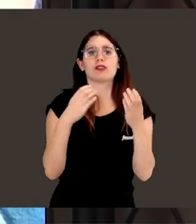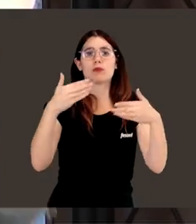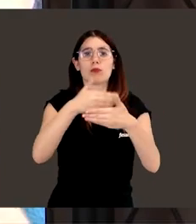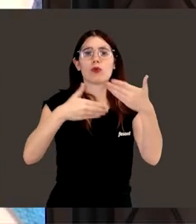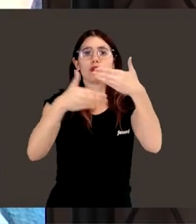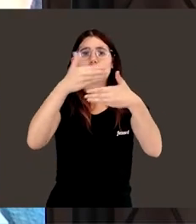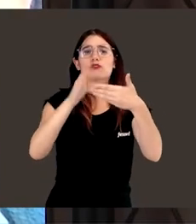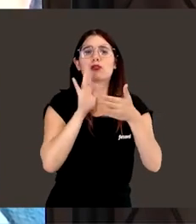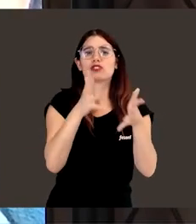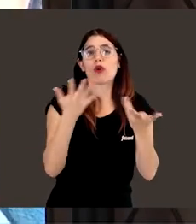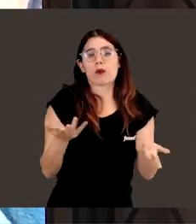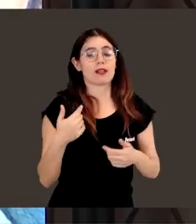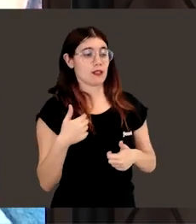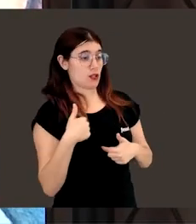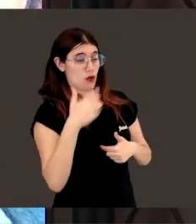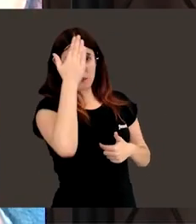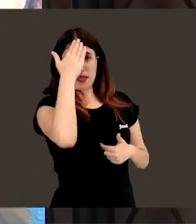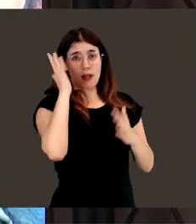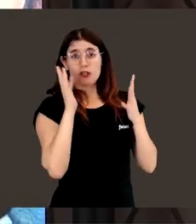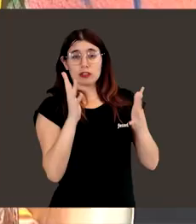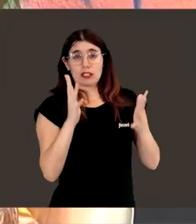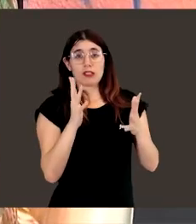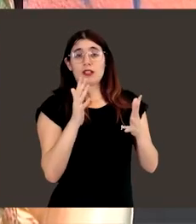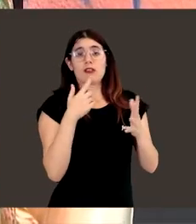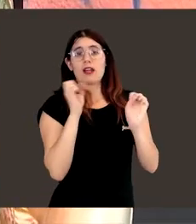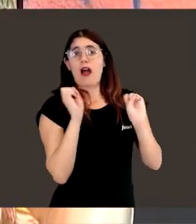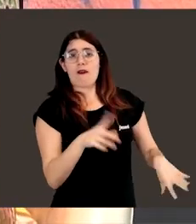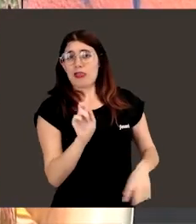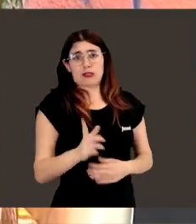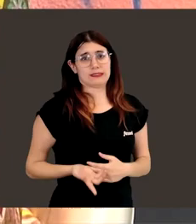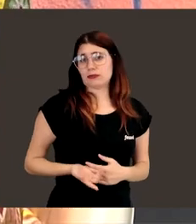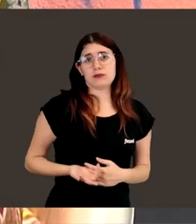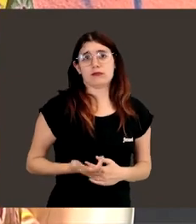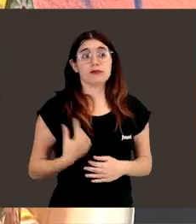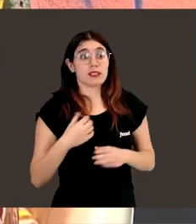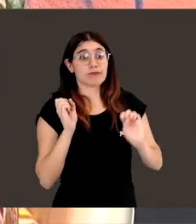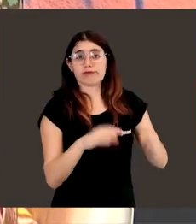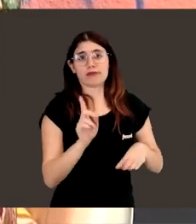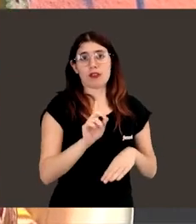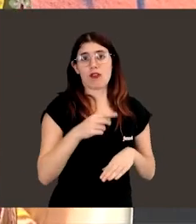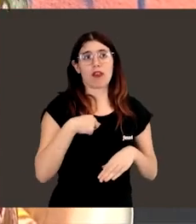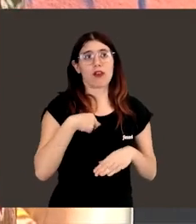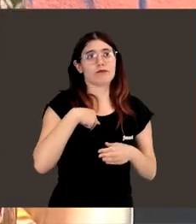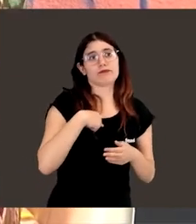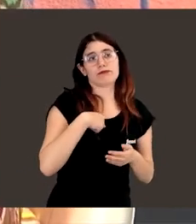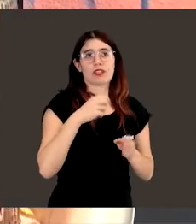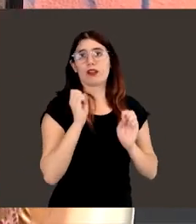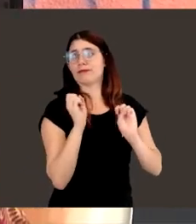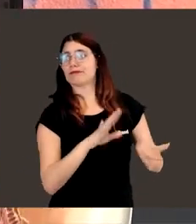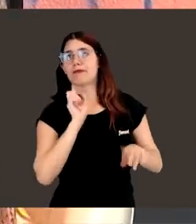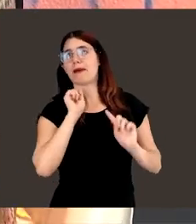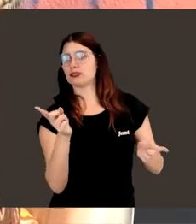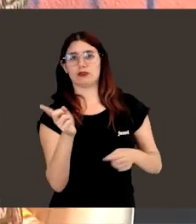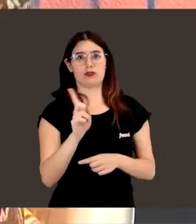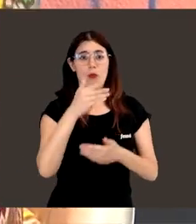que estamos hablando? Bueno, yo el principal consejo que le daría es que no hay que desfallecer nunca, de que cuando haya un obstáculo o